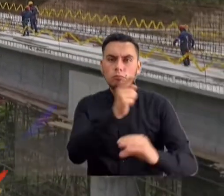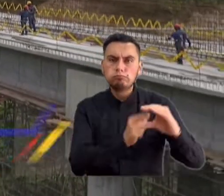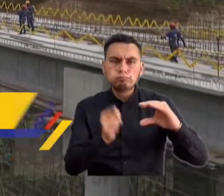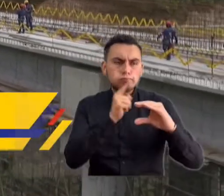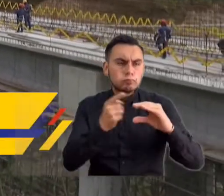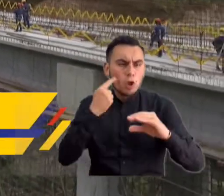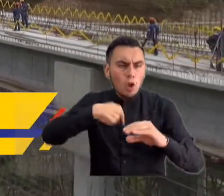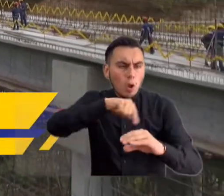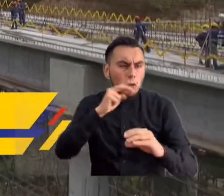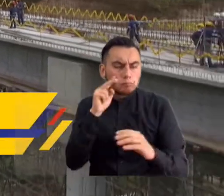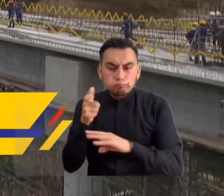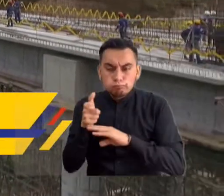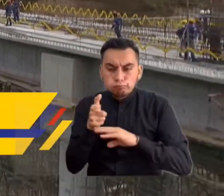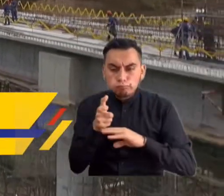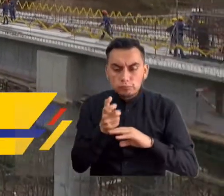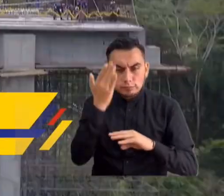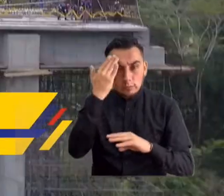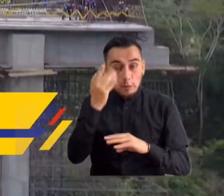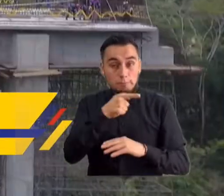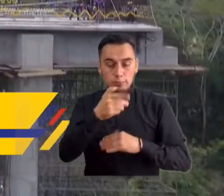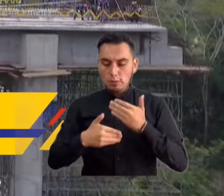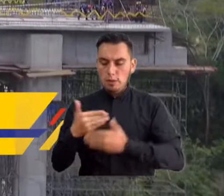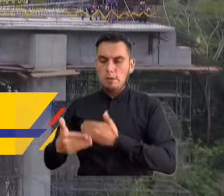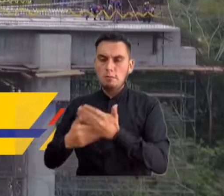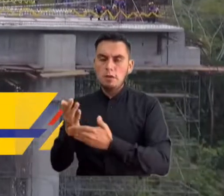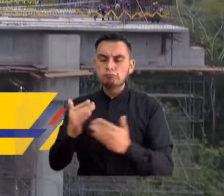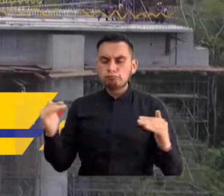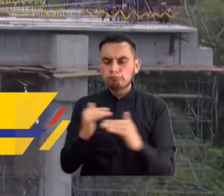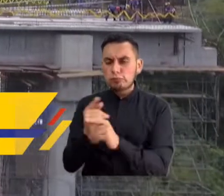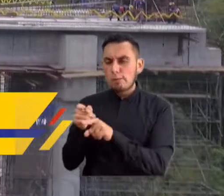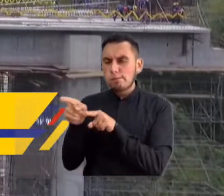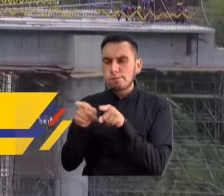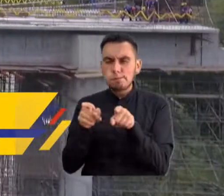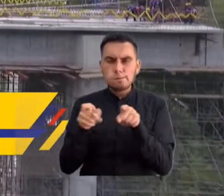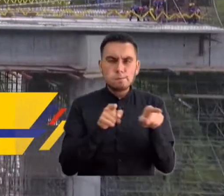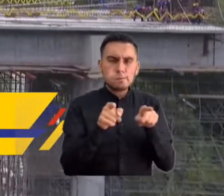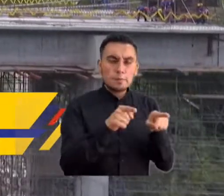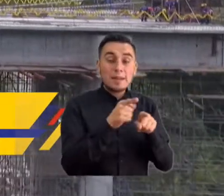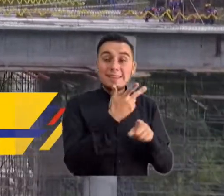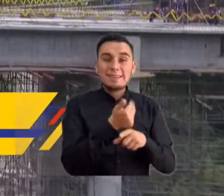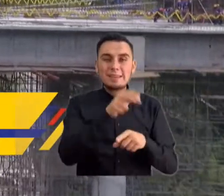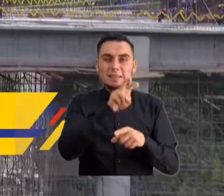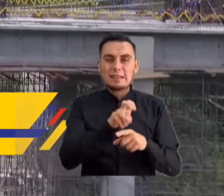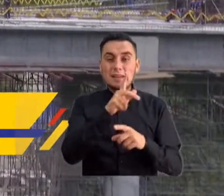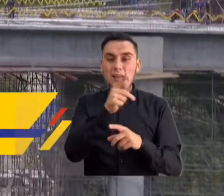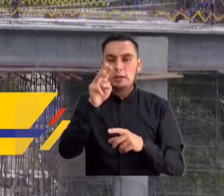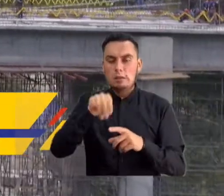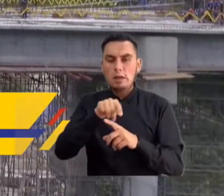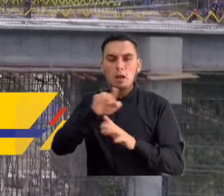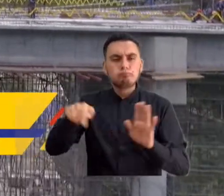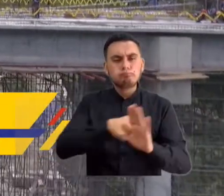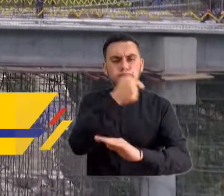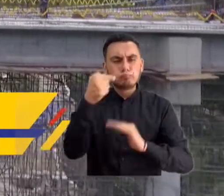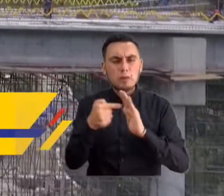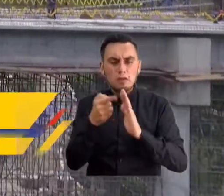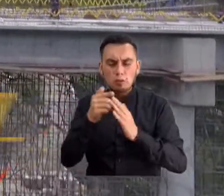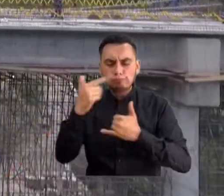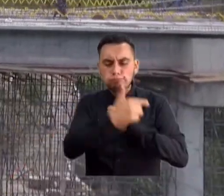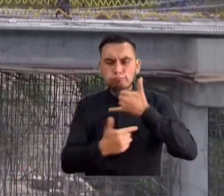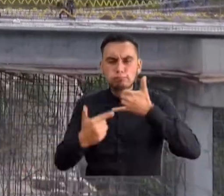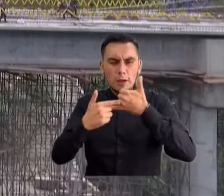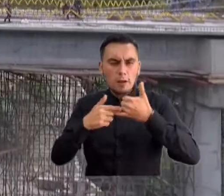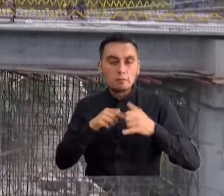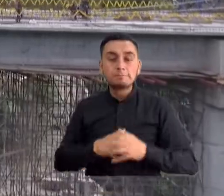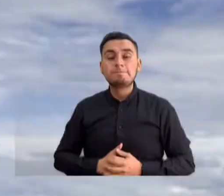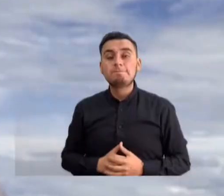La Contraloría General de la República tiene los ojos puestos sobre las obras que se adelantan en diferentes puntos de los 17 mil kilómetros de la